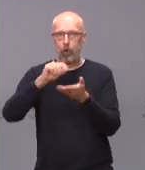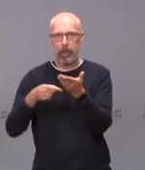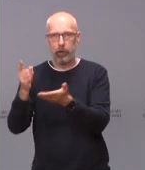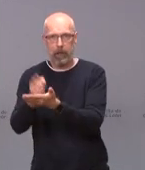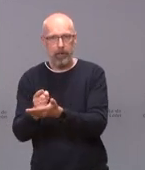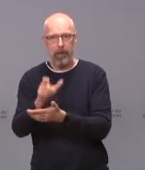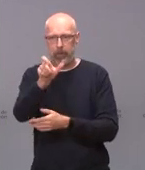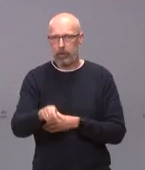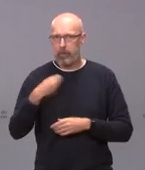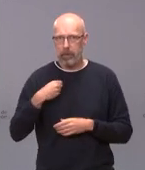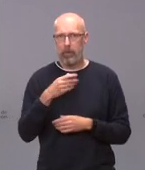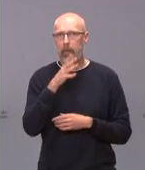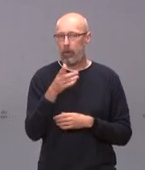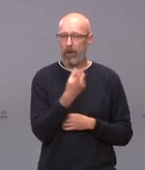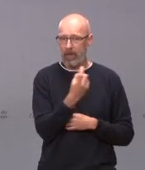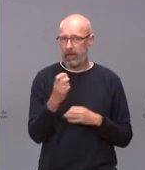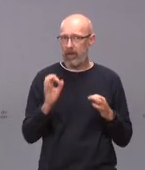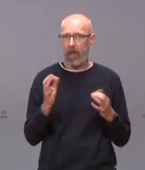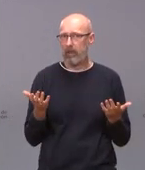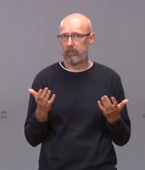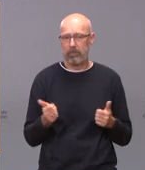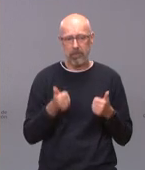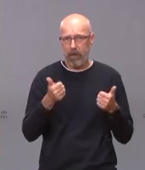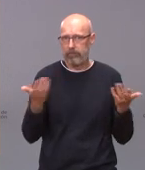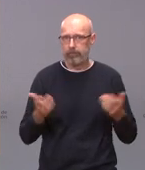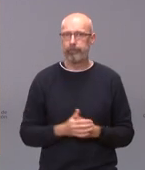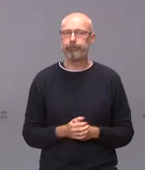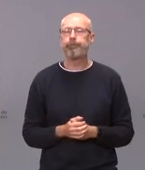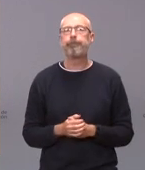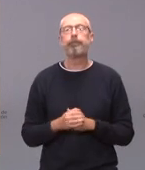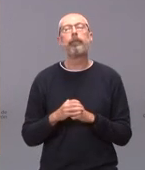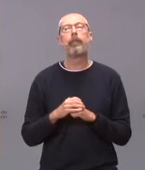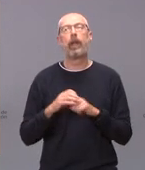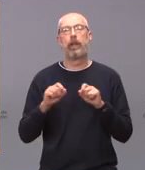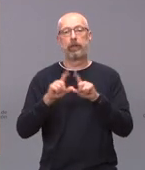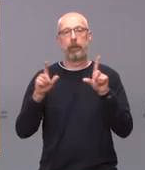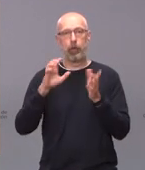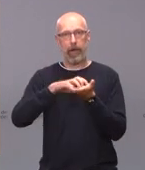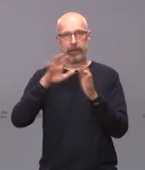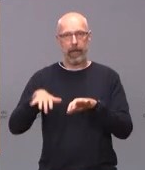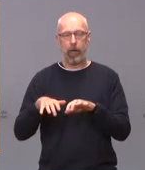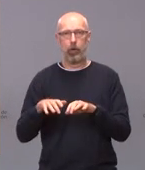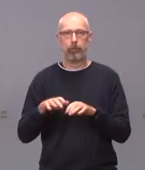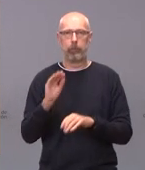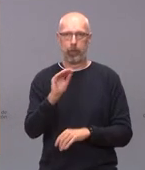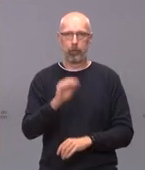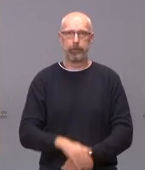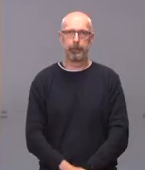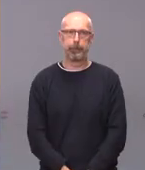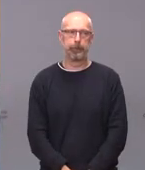creo que en el mismo sentido. En Castilla y León Televisión tenemos esta mañana a Rubén Hernández. Cuando quiera, Rubén.